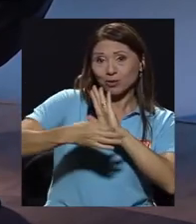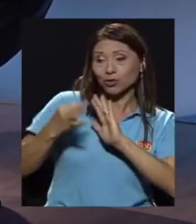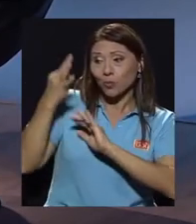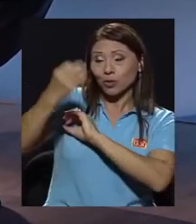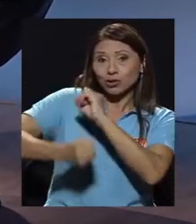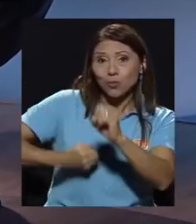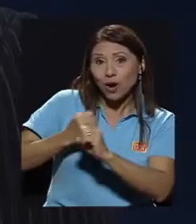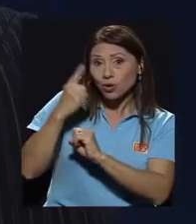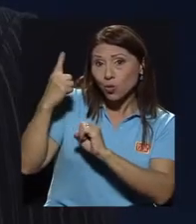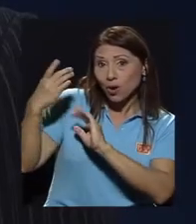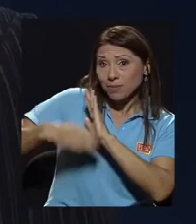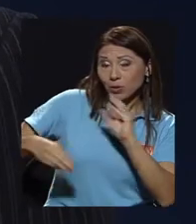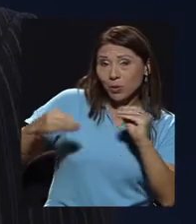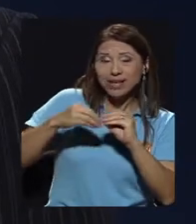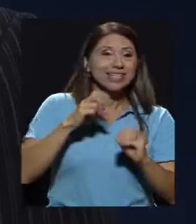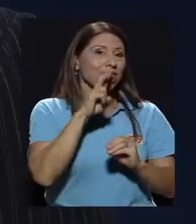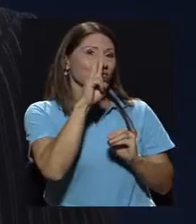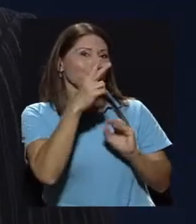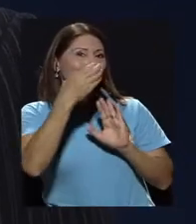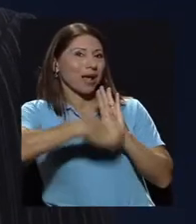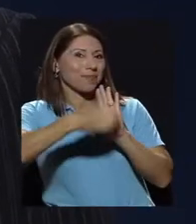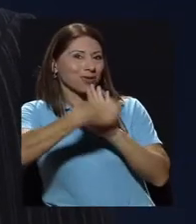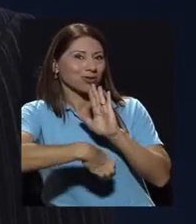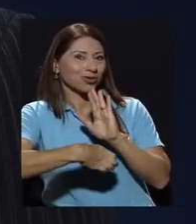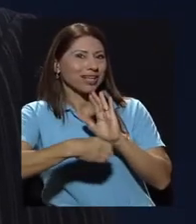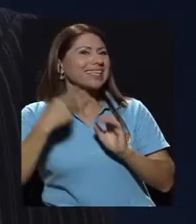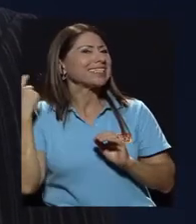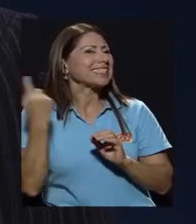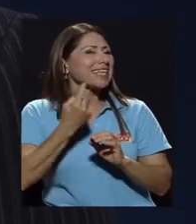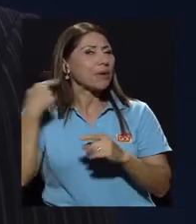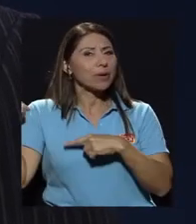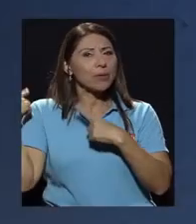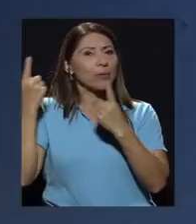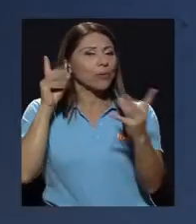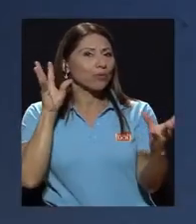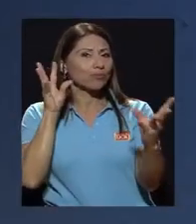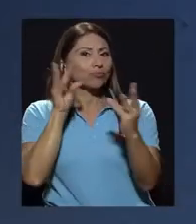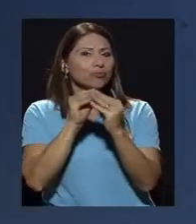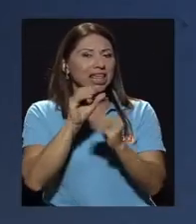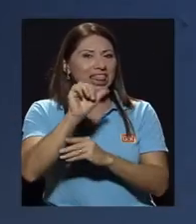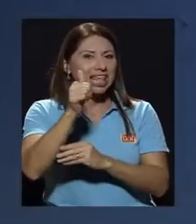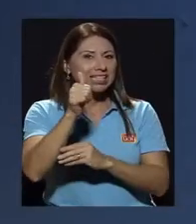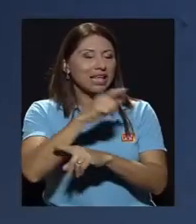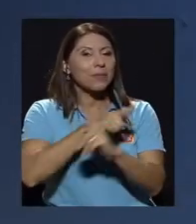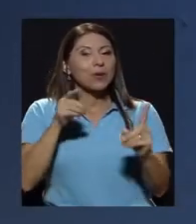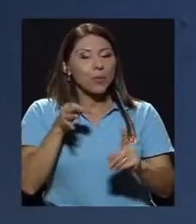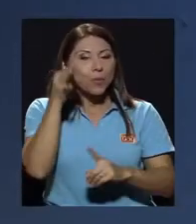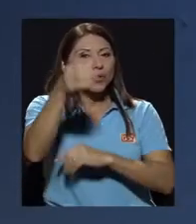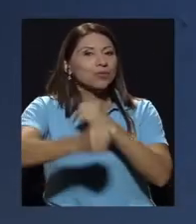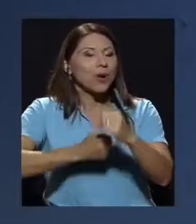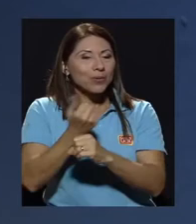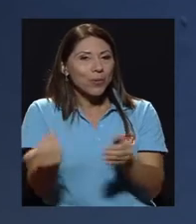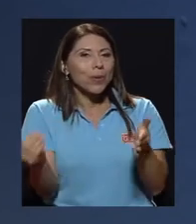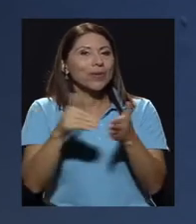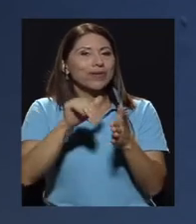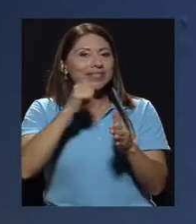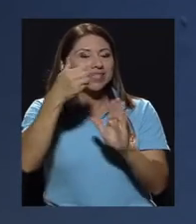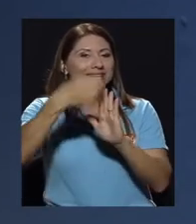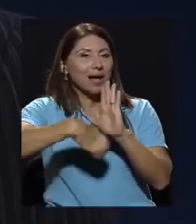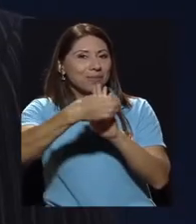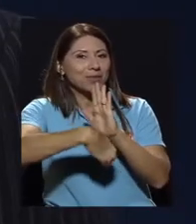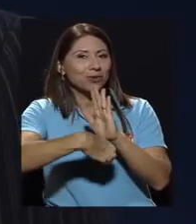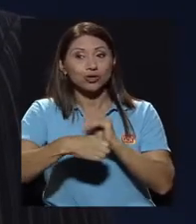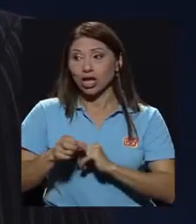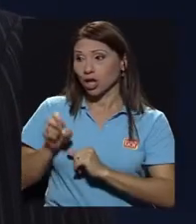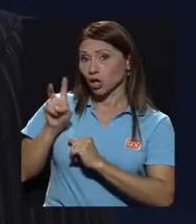un capítulo más, dos capítulos más, volveremos, siempre hemos tenido diez, de embargo, ya el otro año sí volveremos a los diez capítulos.